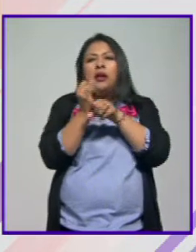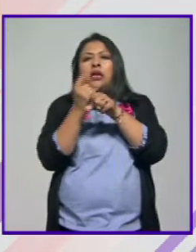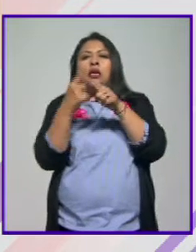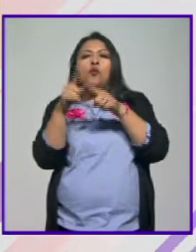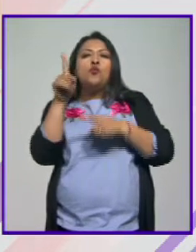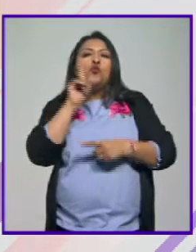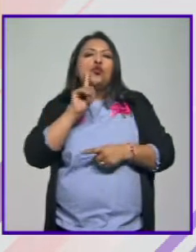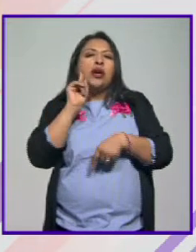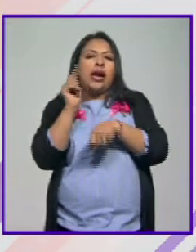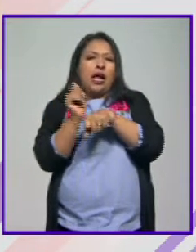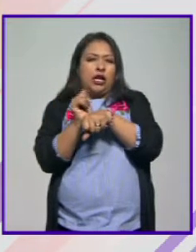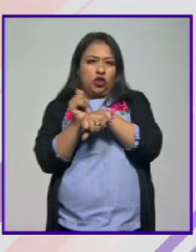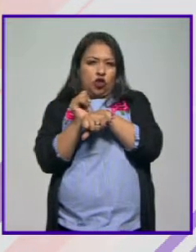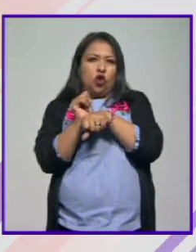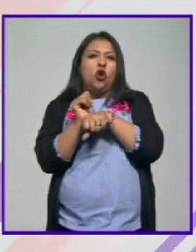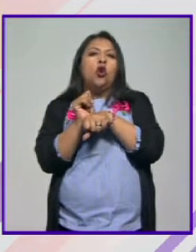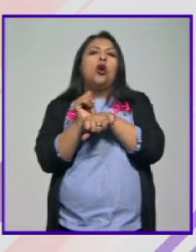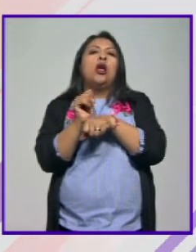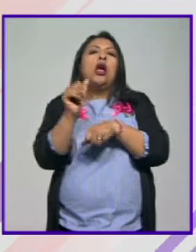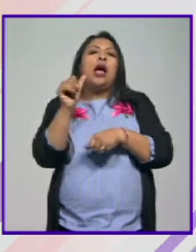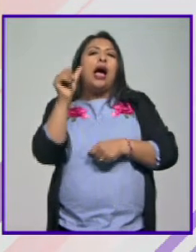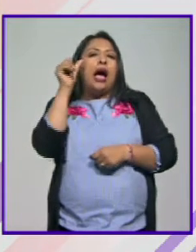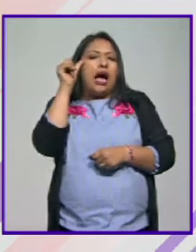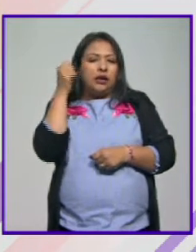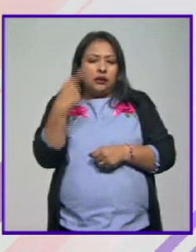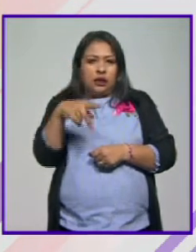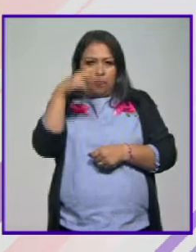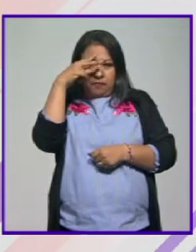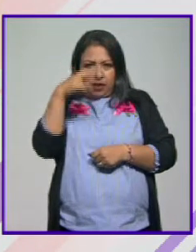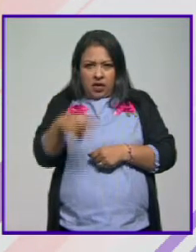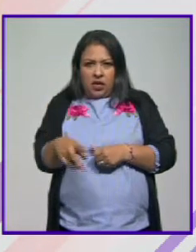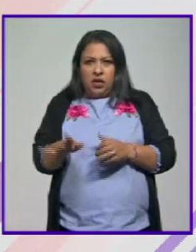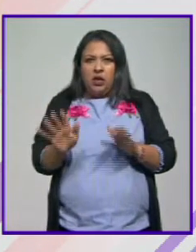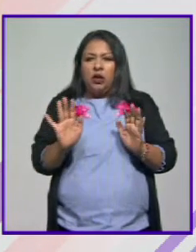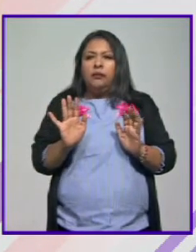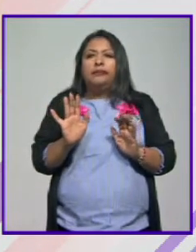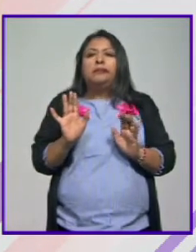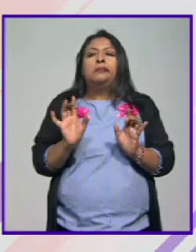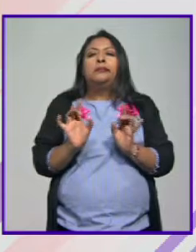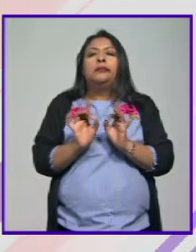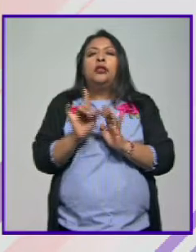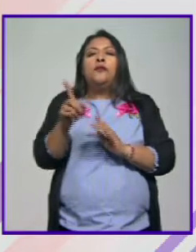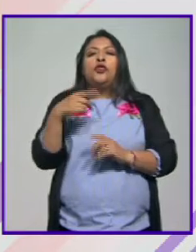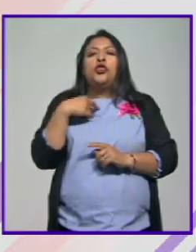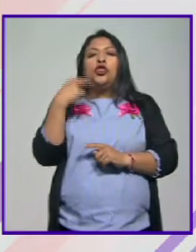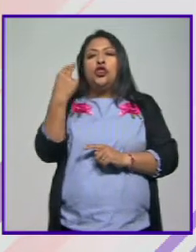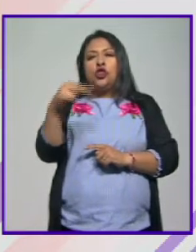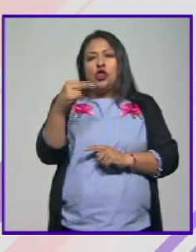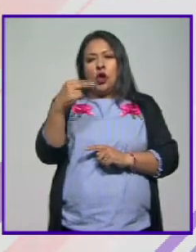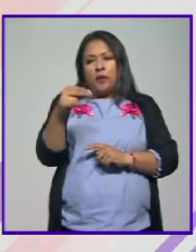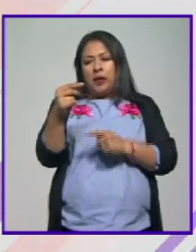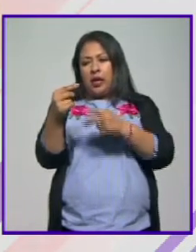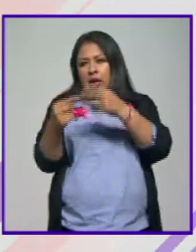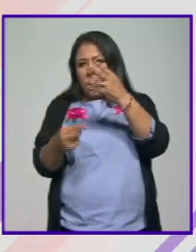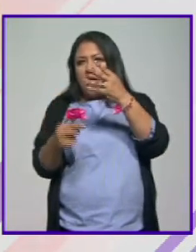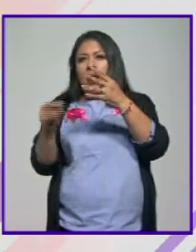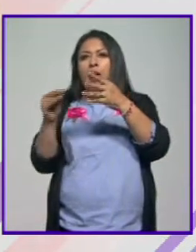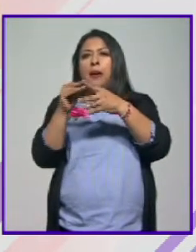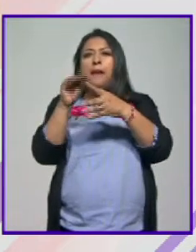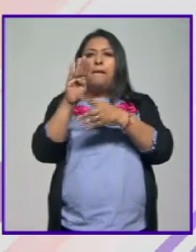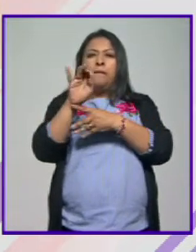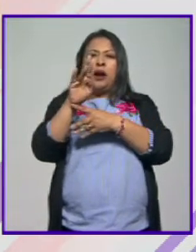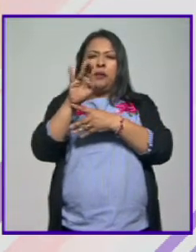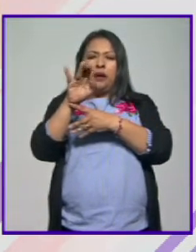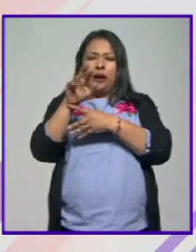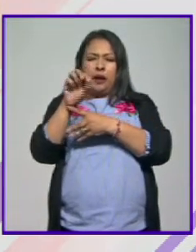actrices de origen asiático había en México coincidentemente uno de los nombres de los primeros nombres que salían era Bárbara